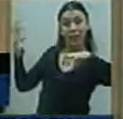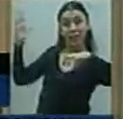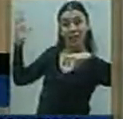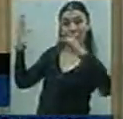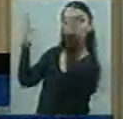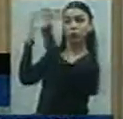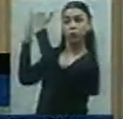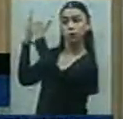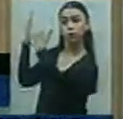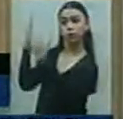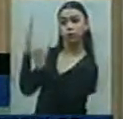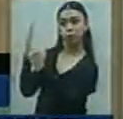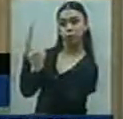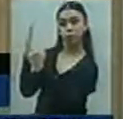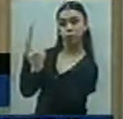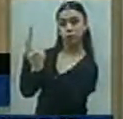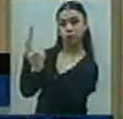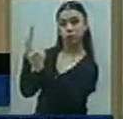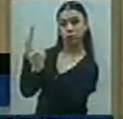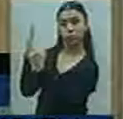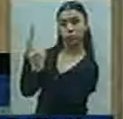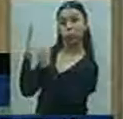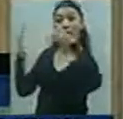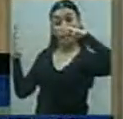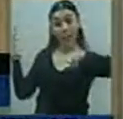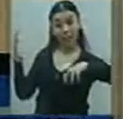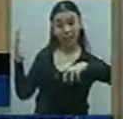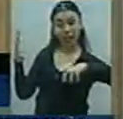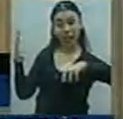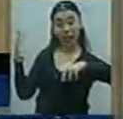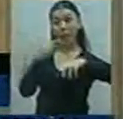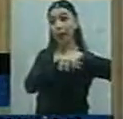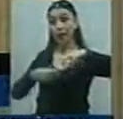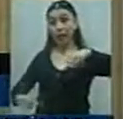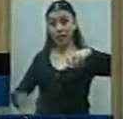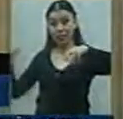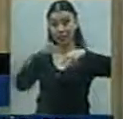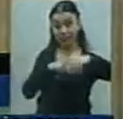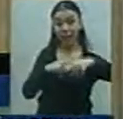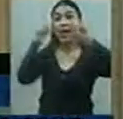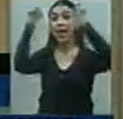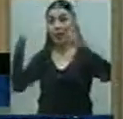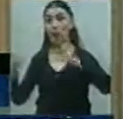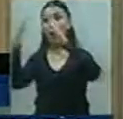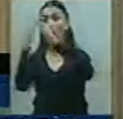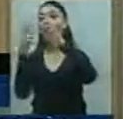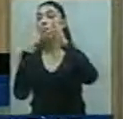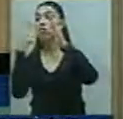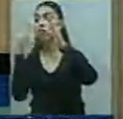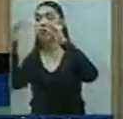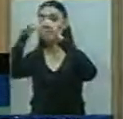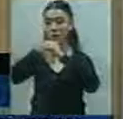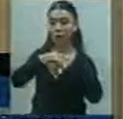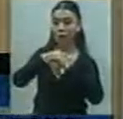el presidente de esta empresa es miembro de Cámara del Tabaco, o sea, que el candidato es miembro